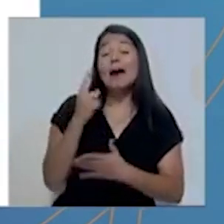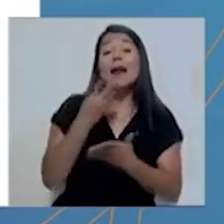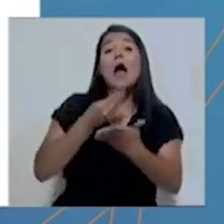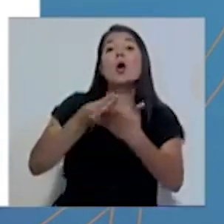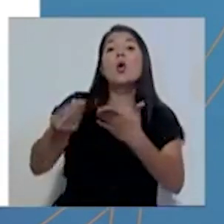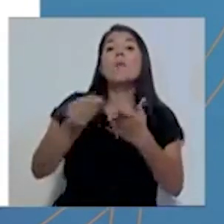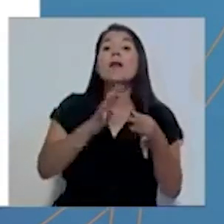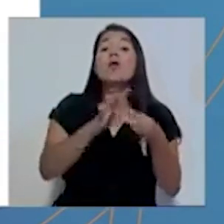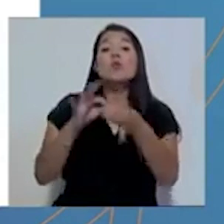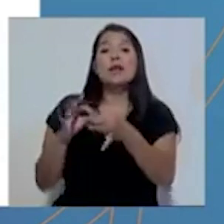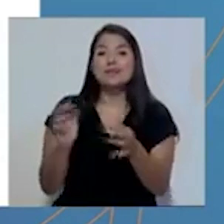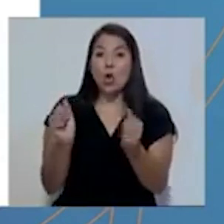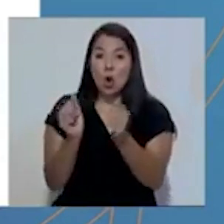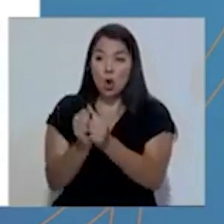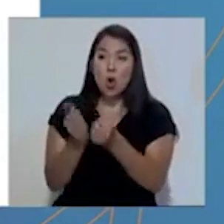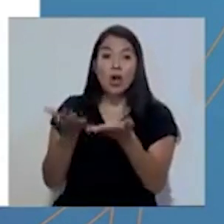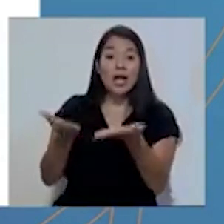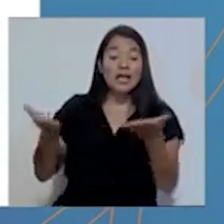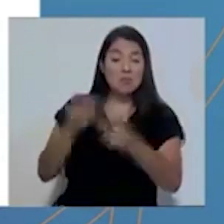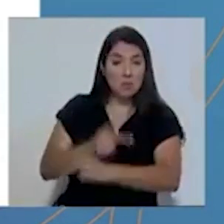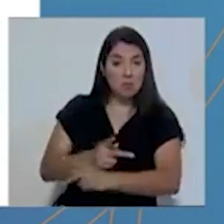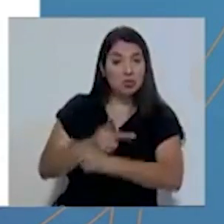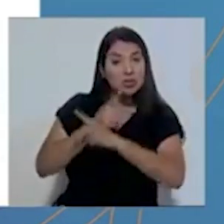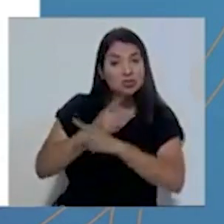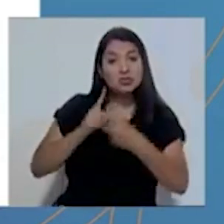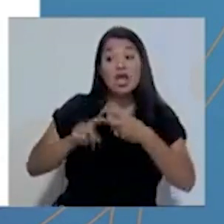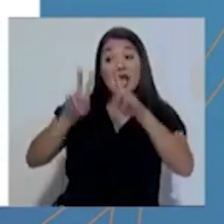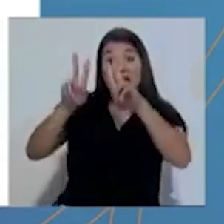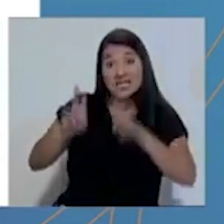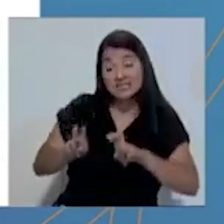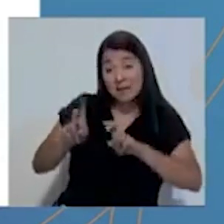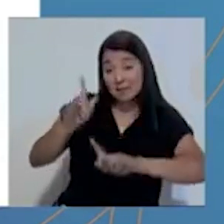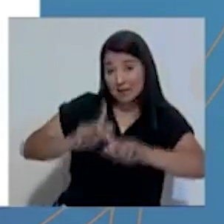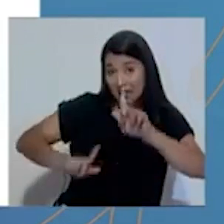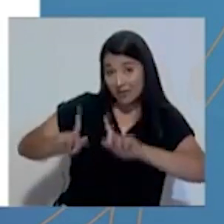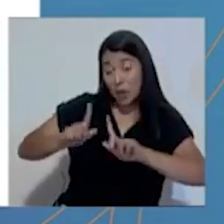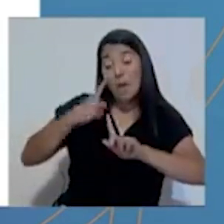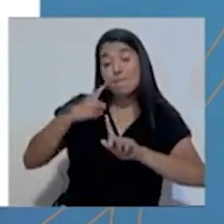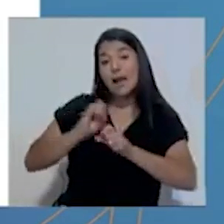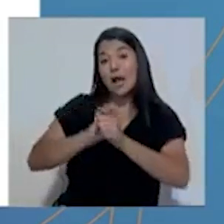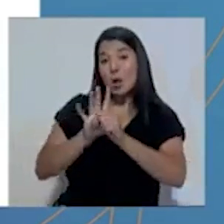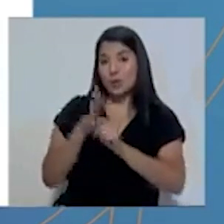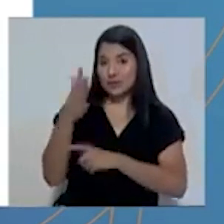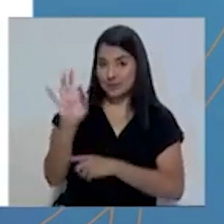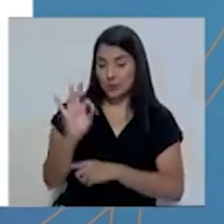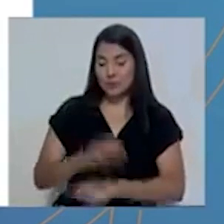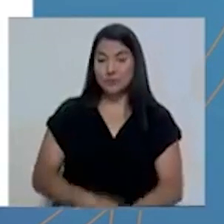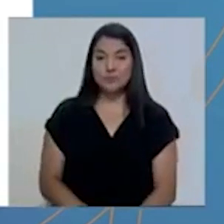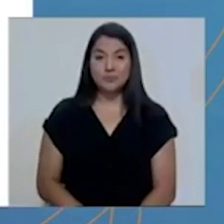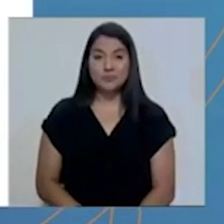relacionadas también a los equipos de protección, pruebas y reactivos para el COVID-19.